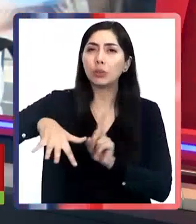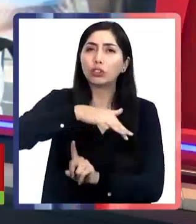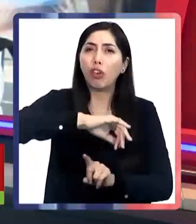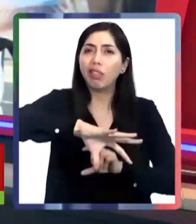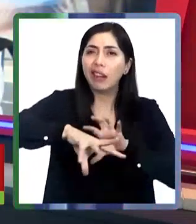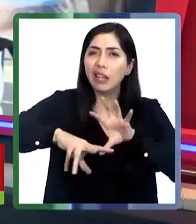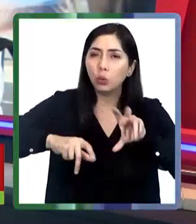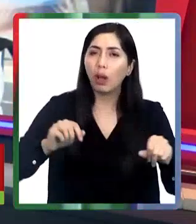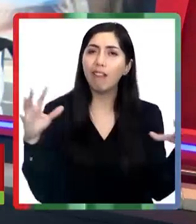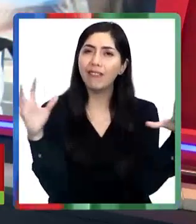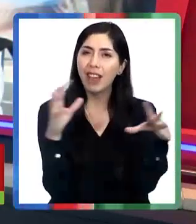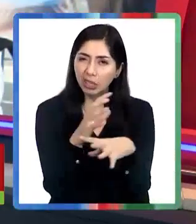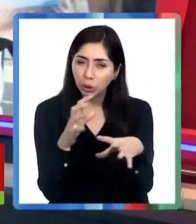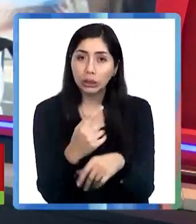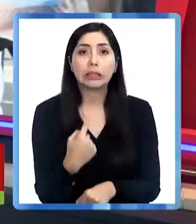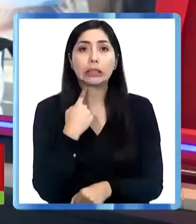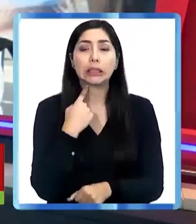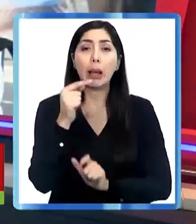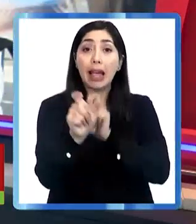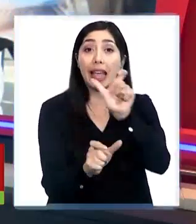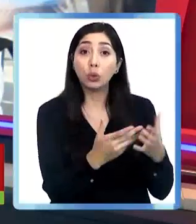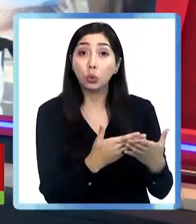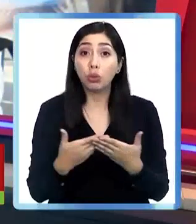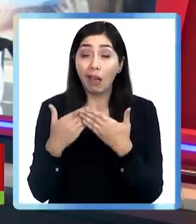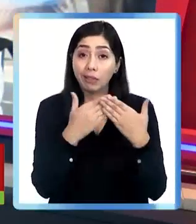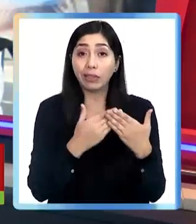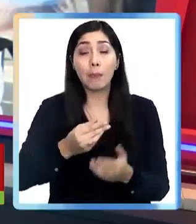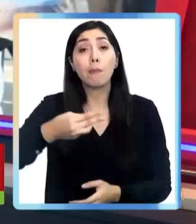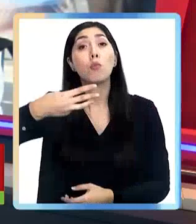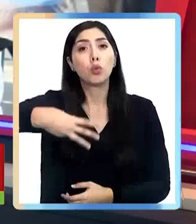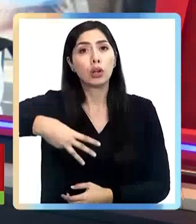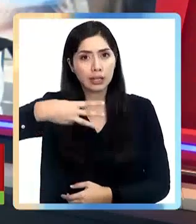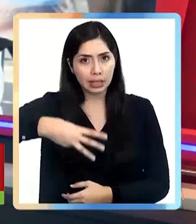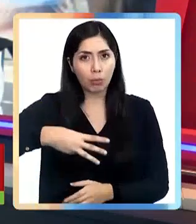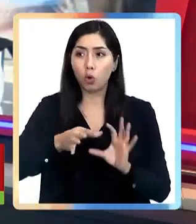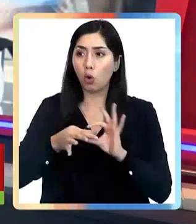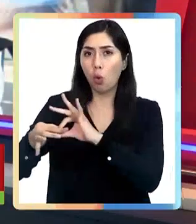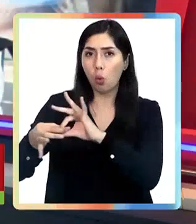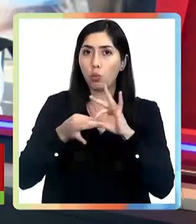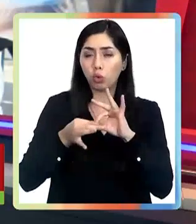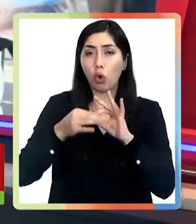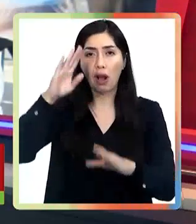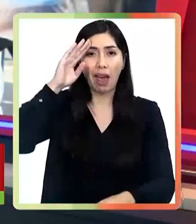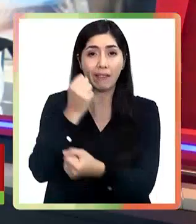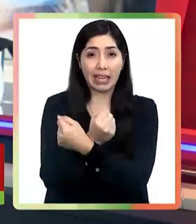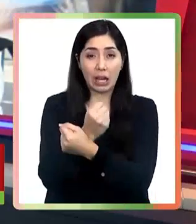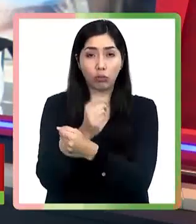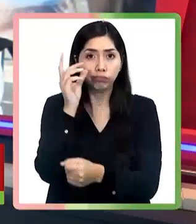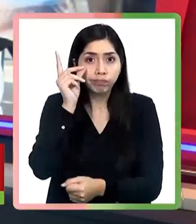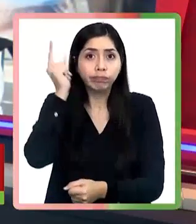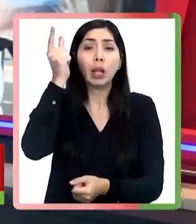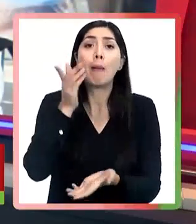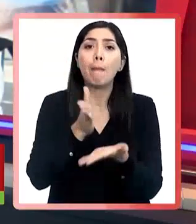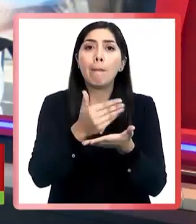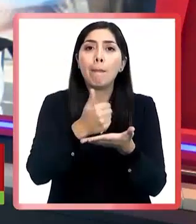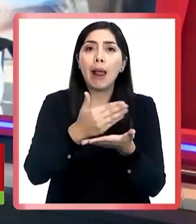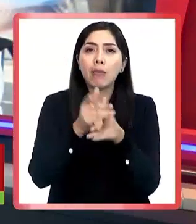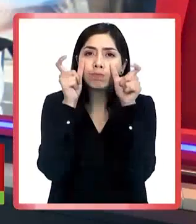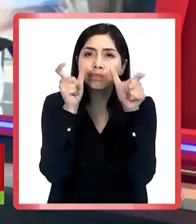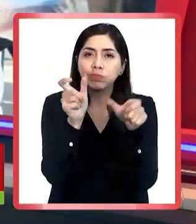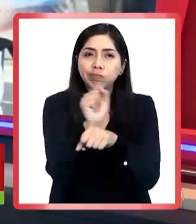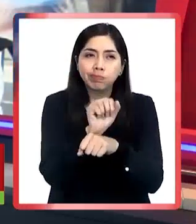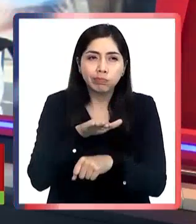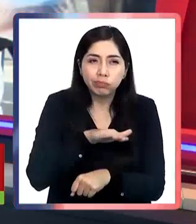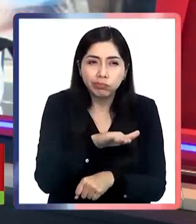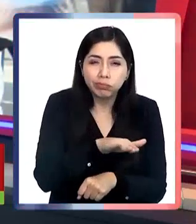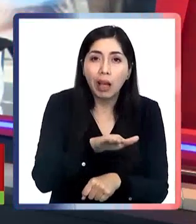delictuales y de violencia que han afectado a los estudiantes, el municipio, en conjunto con carabineros, crearon un plan de patrullaje